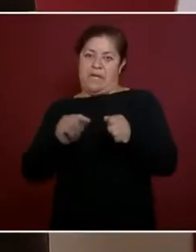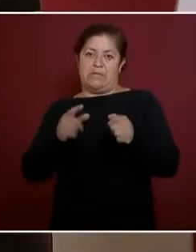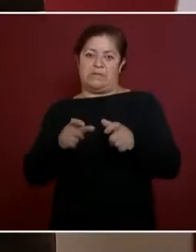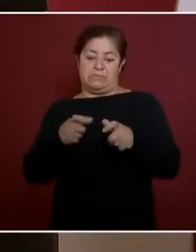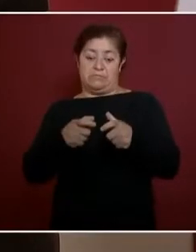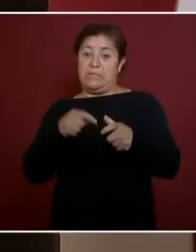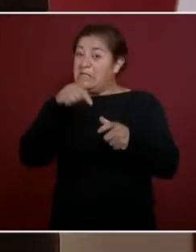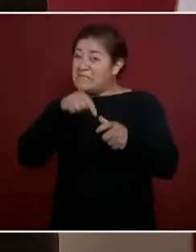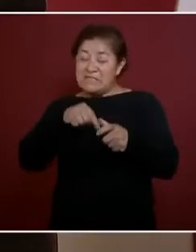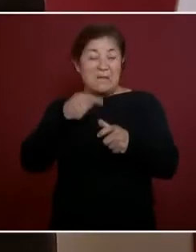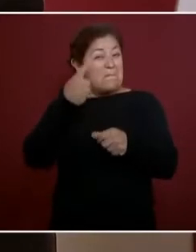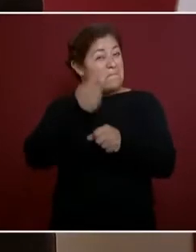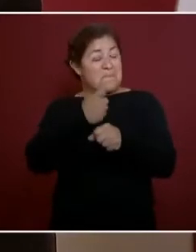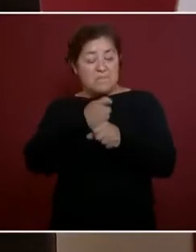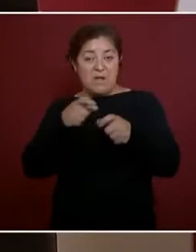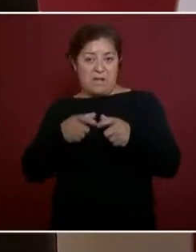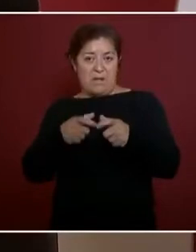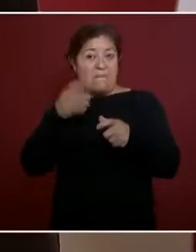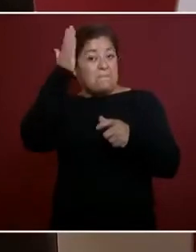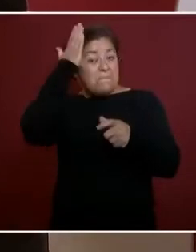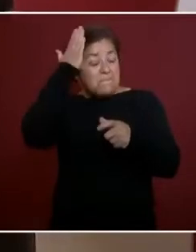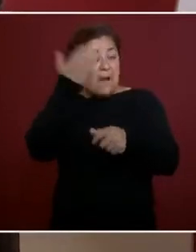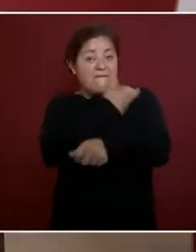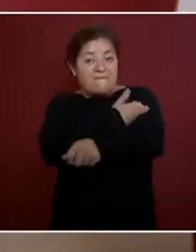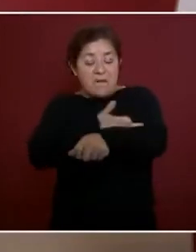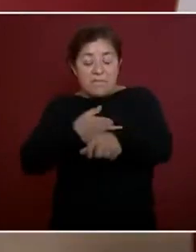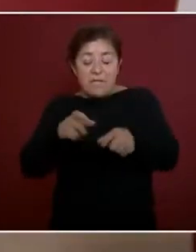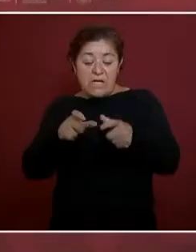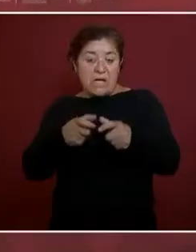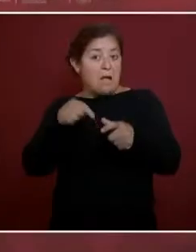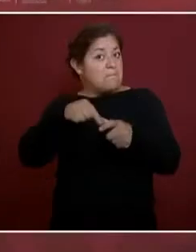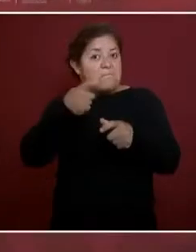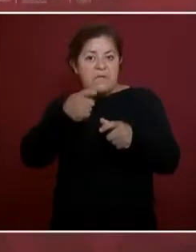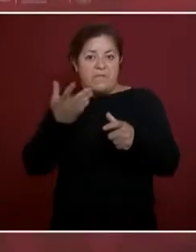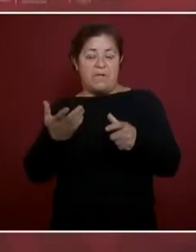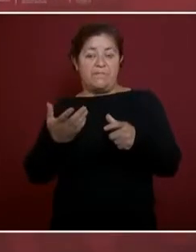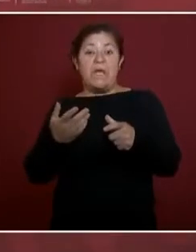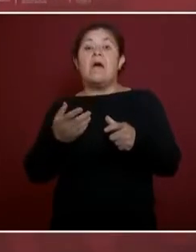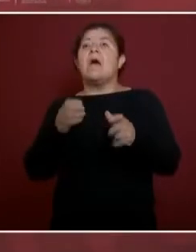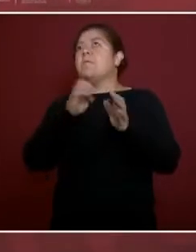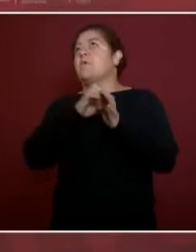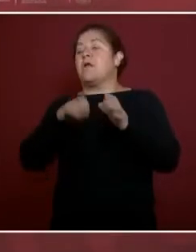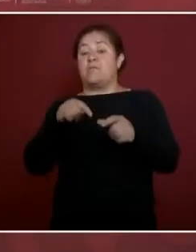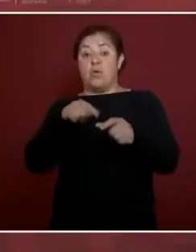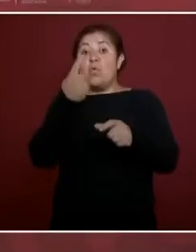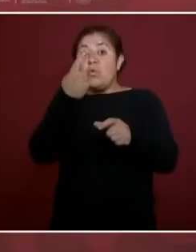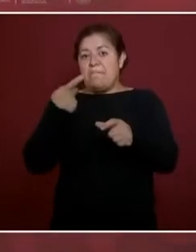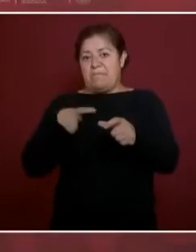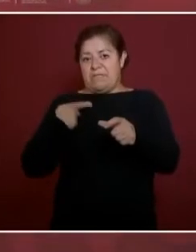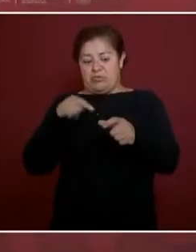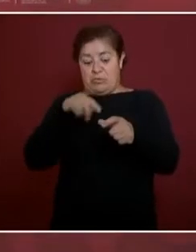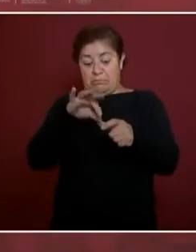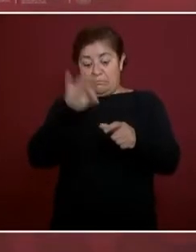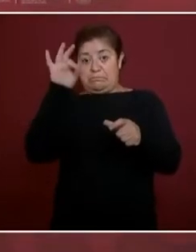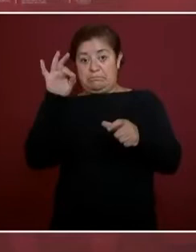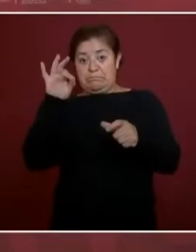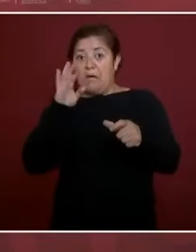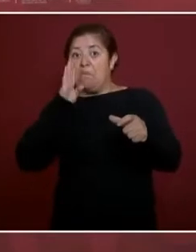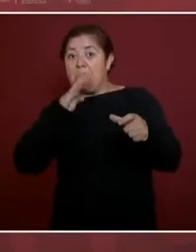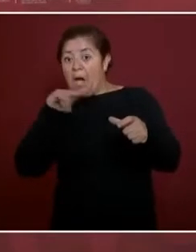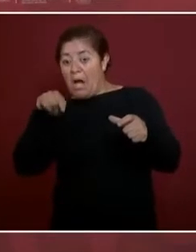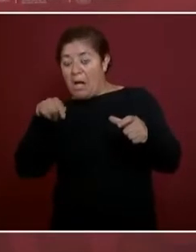si le va mal a un miembro de la familia, acuden